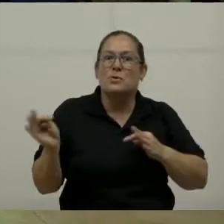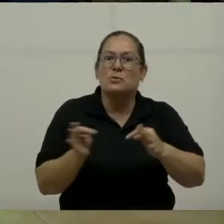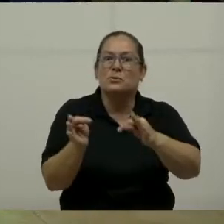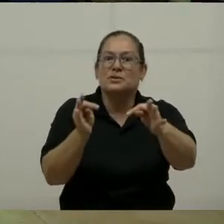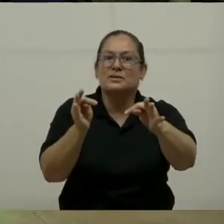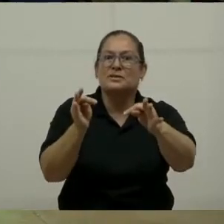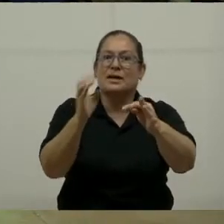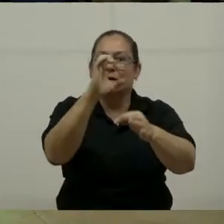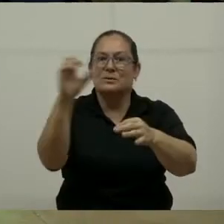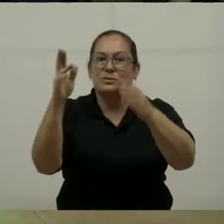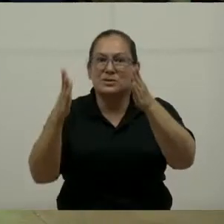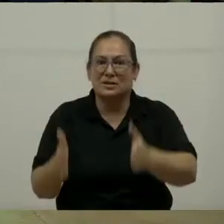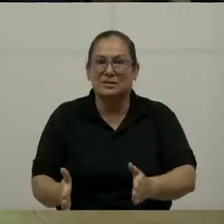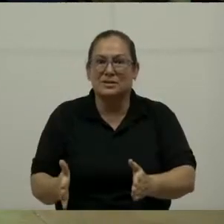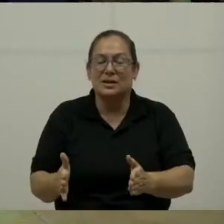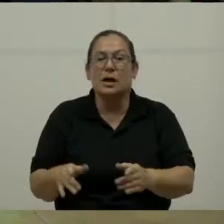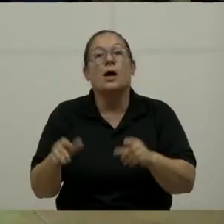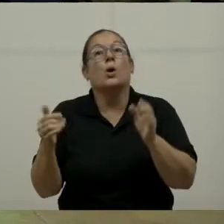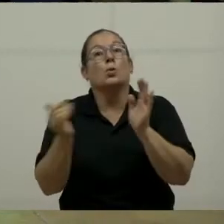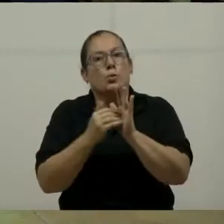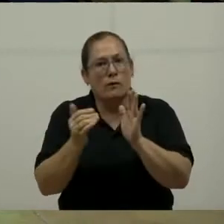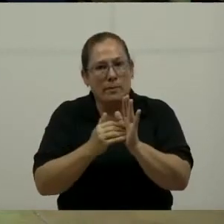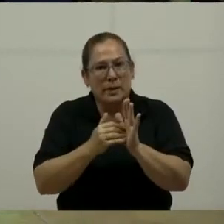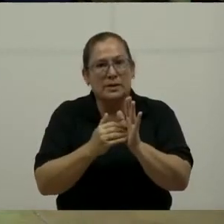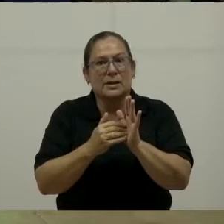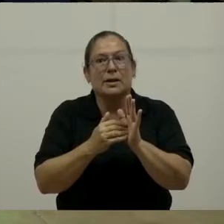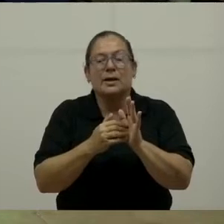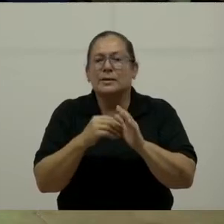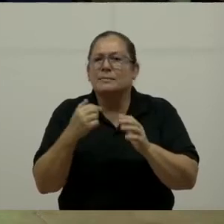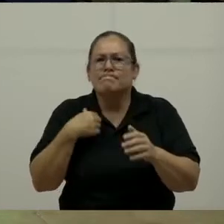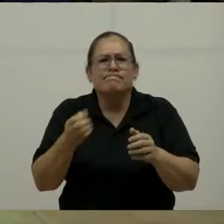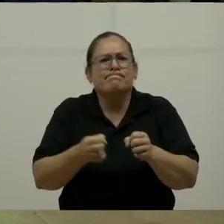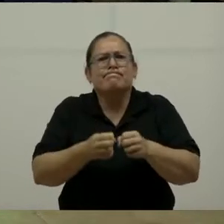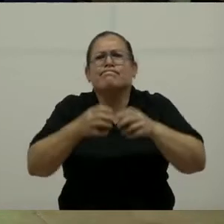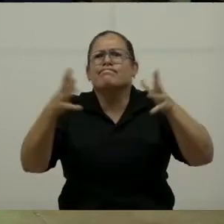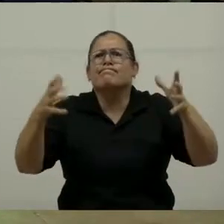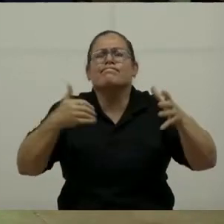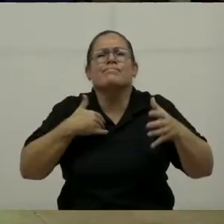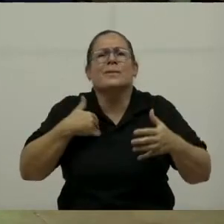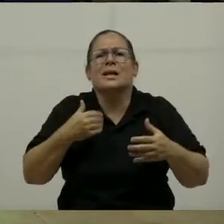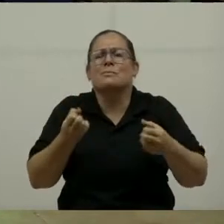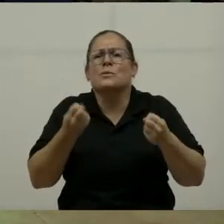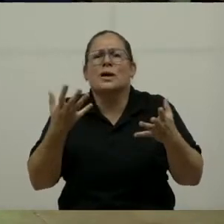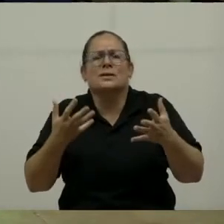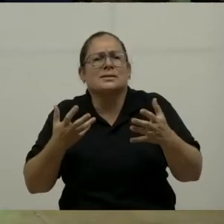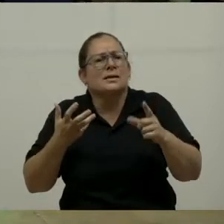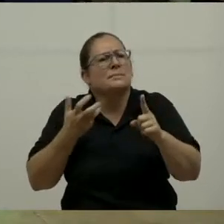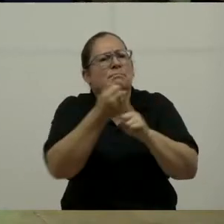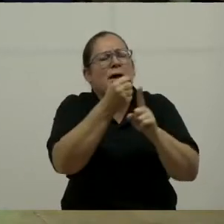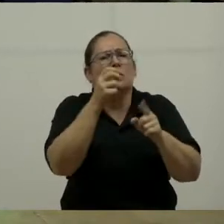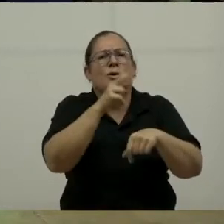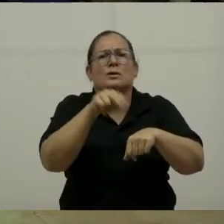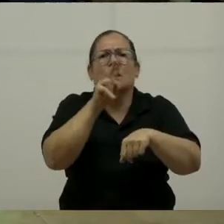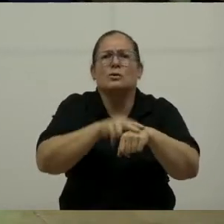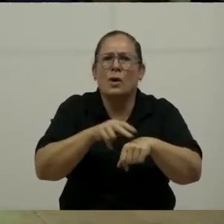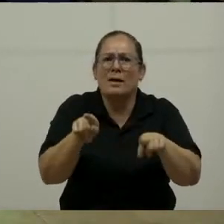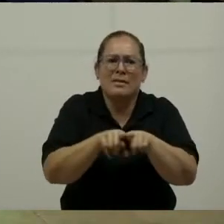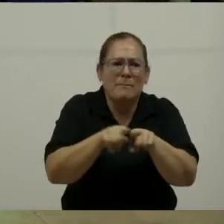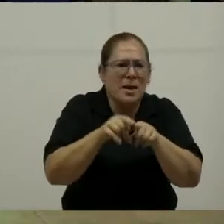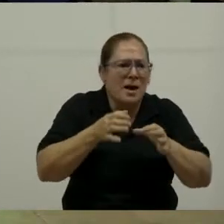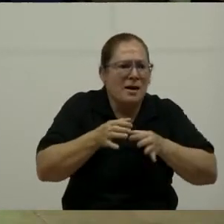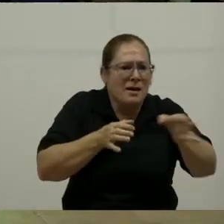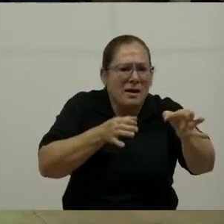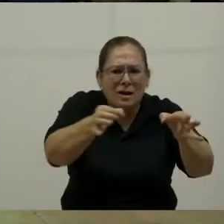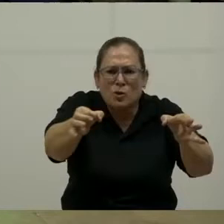Y esto, de nuevo, vea qué cantidad de cosas que giran alrededor del impacto cantonal, del impulso cantonal y de los